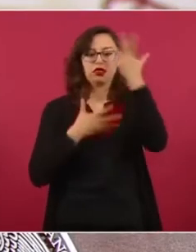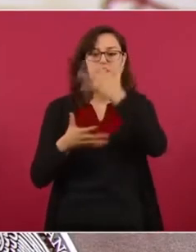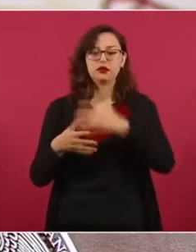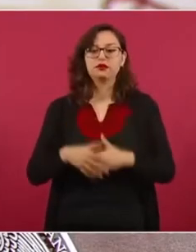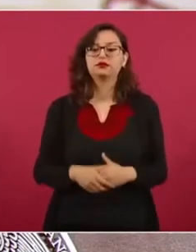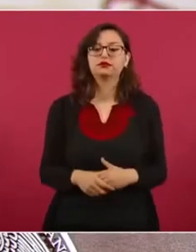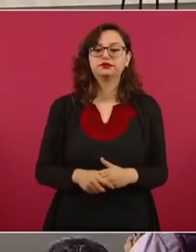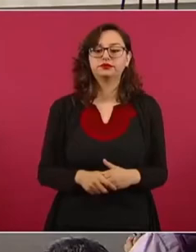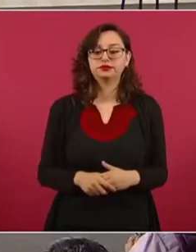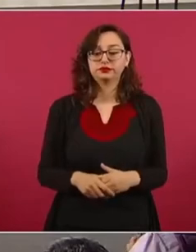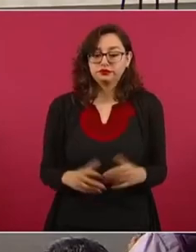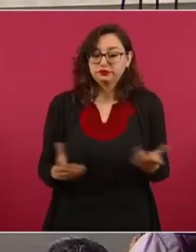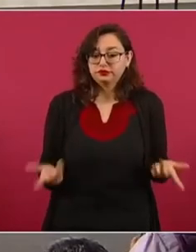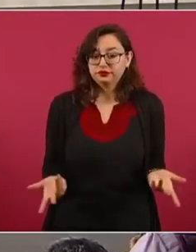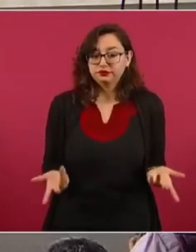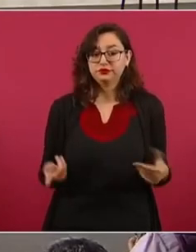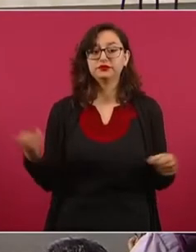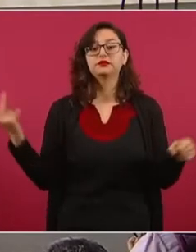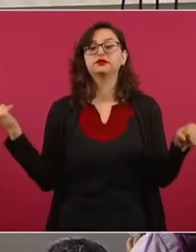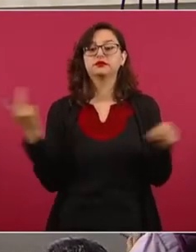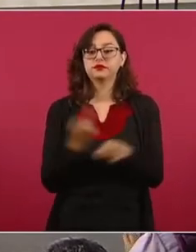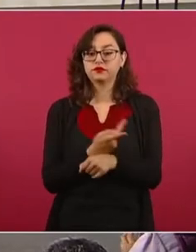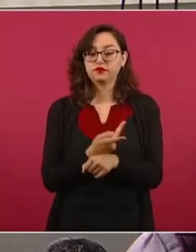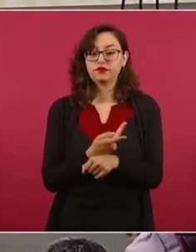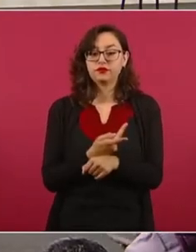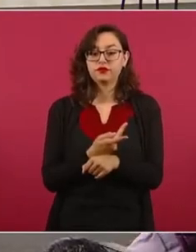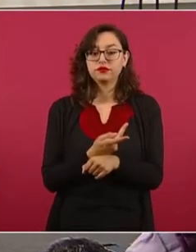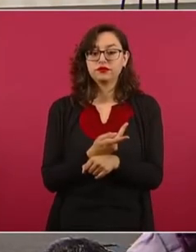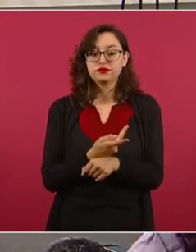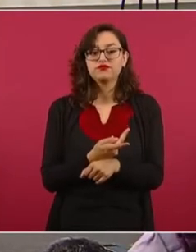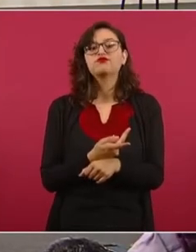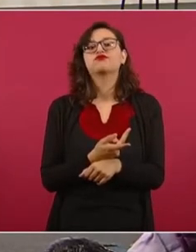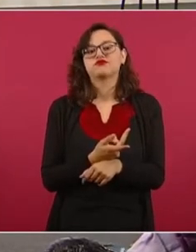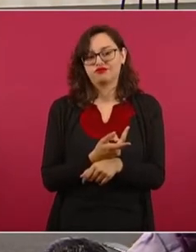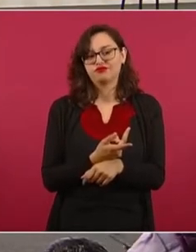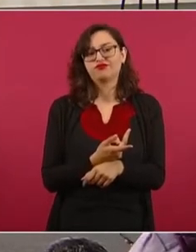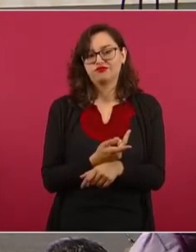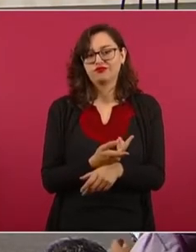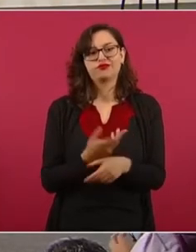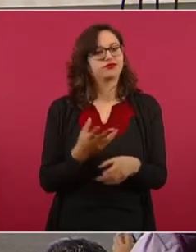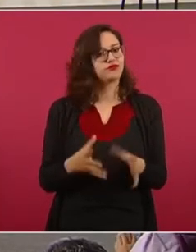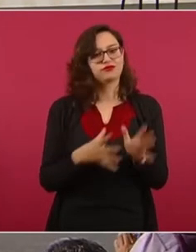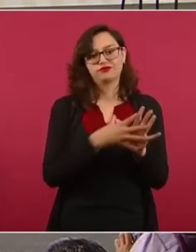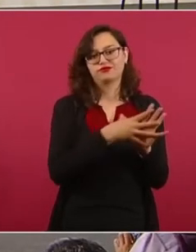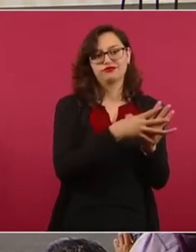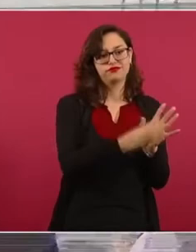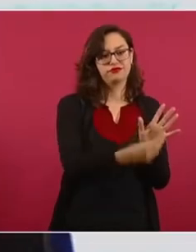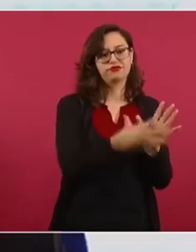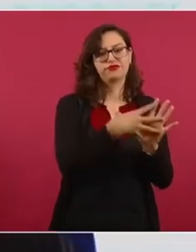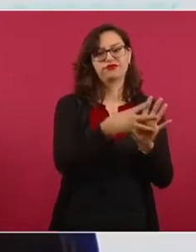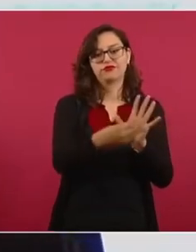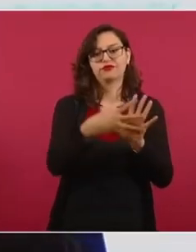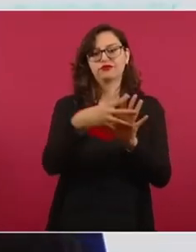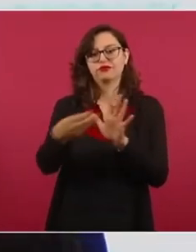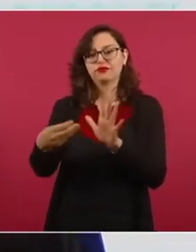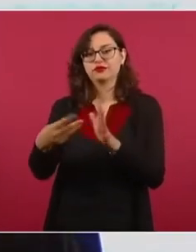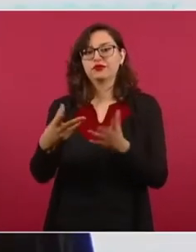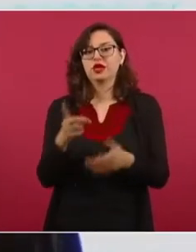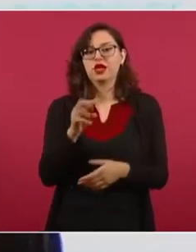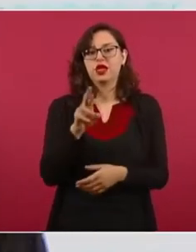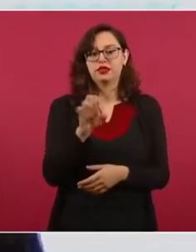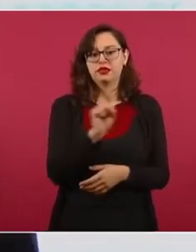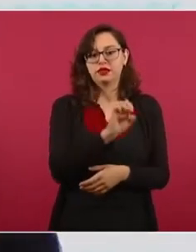Tras estas declaraciones, se sincronizaron nuevamente para atacar al gobierno personajes como Denise